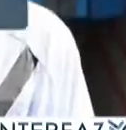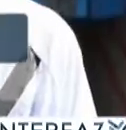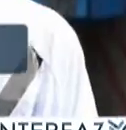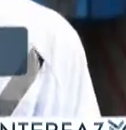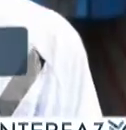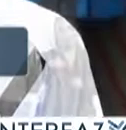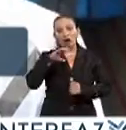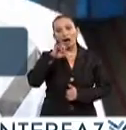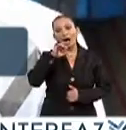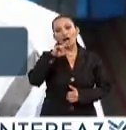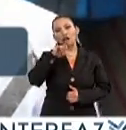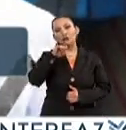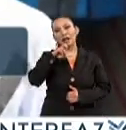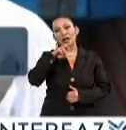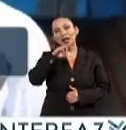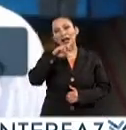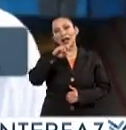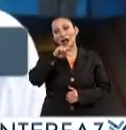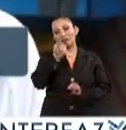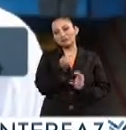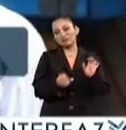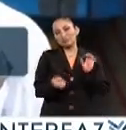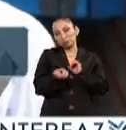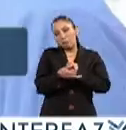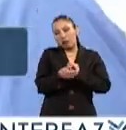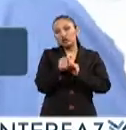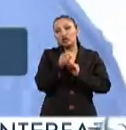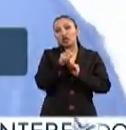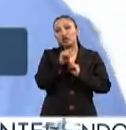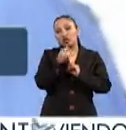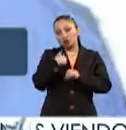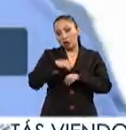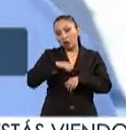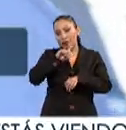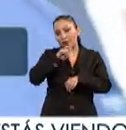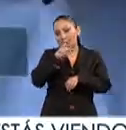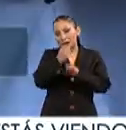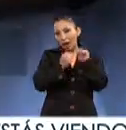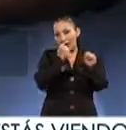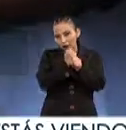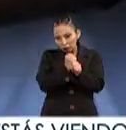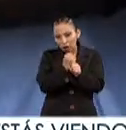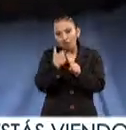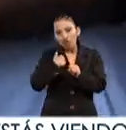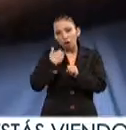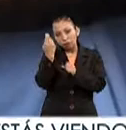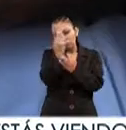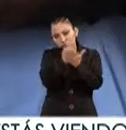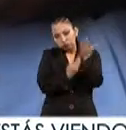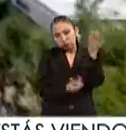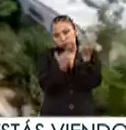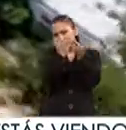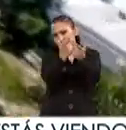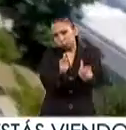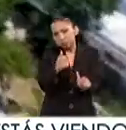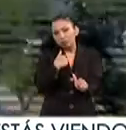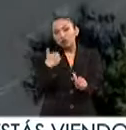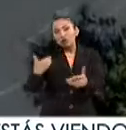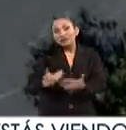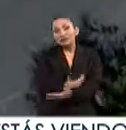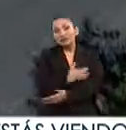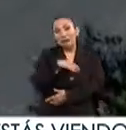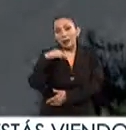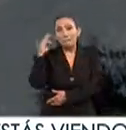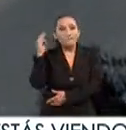soy Carlos Emerena el mejor conocido como Totoy tengo 33 años soy ilustrador freelance nací en la Ciudad de